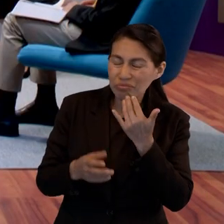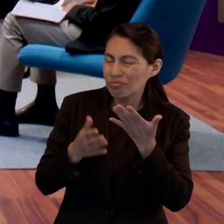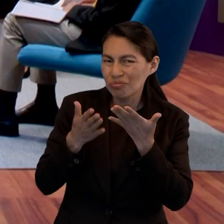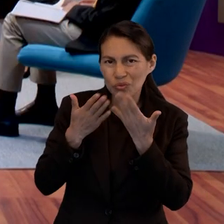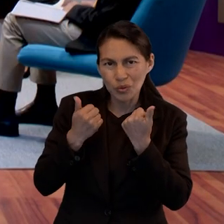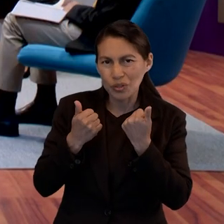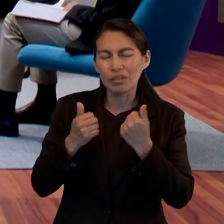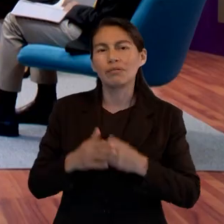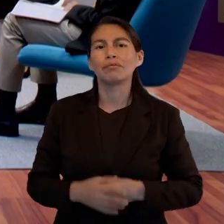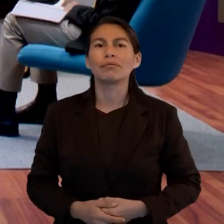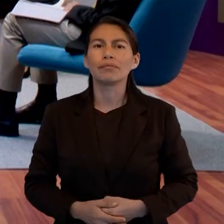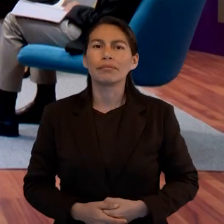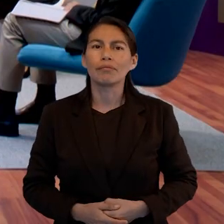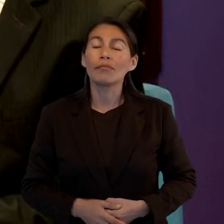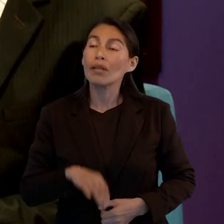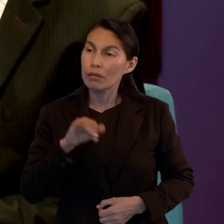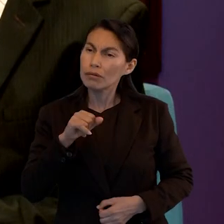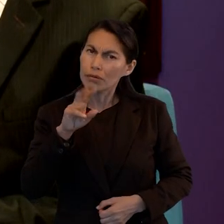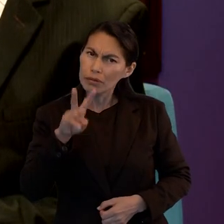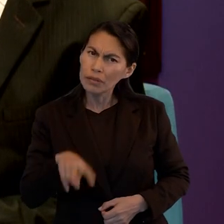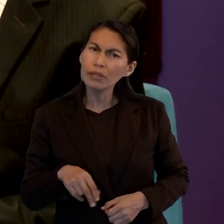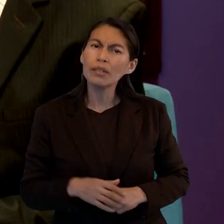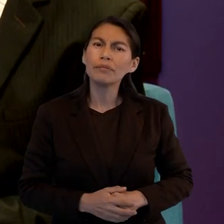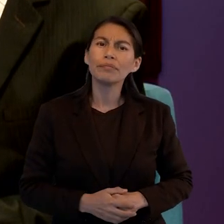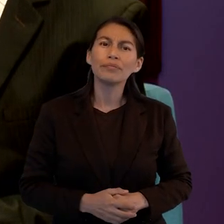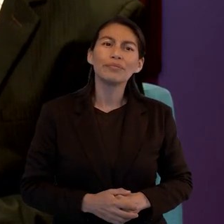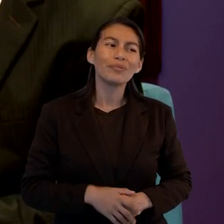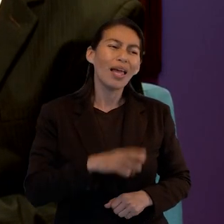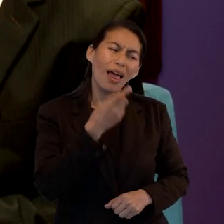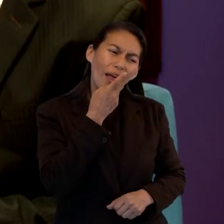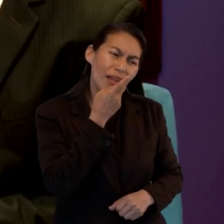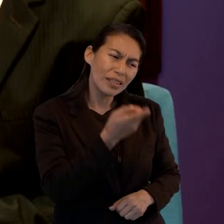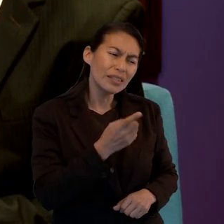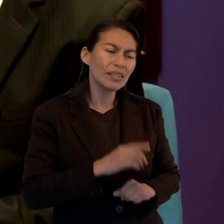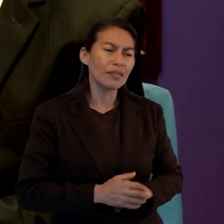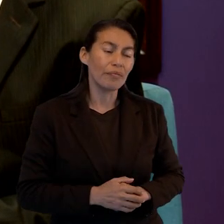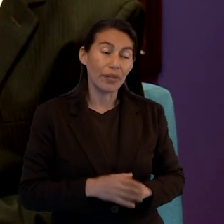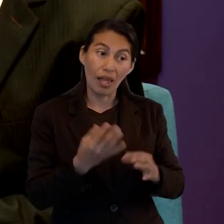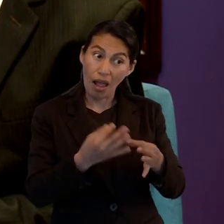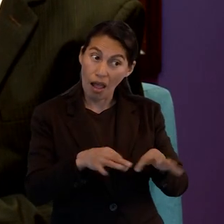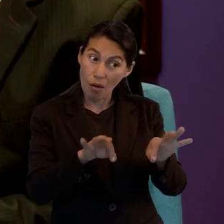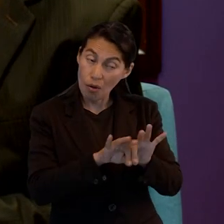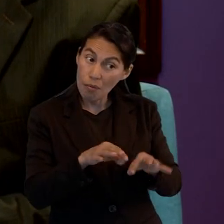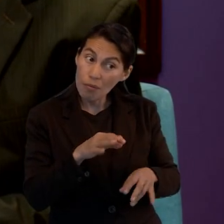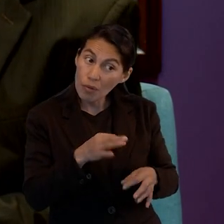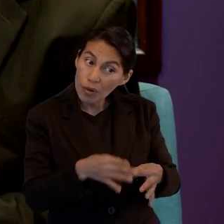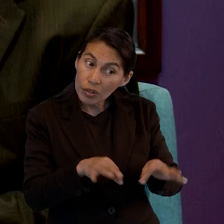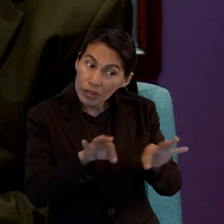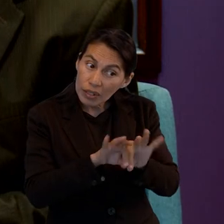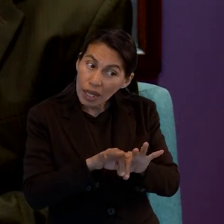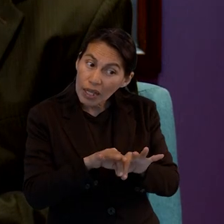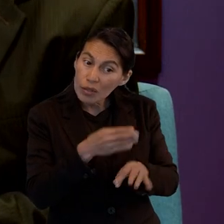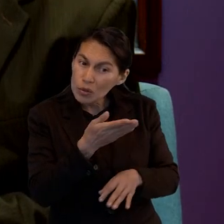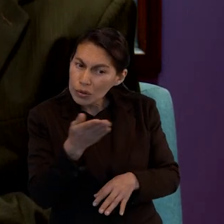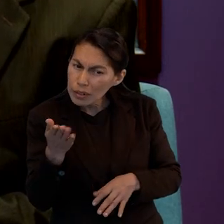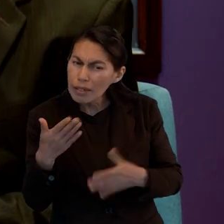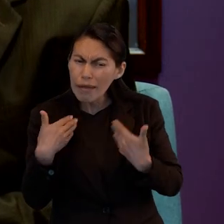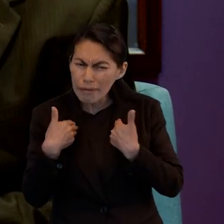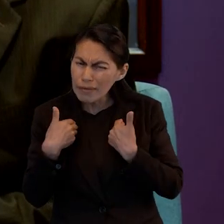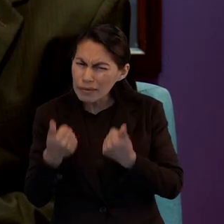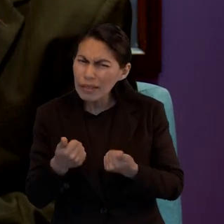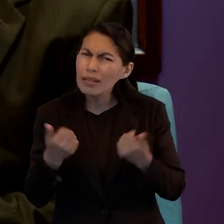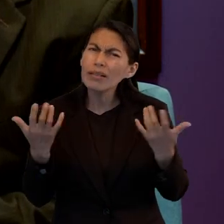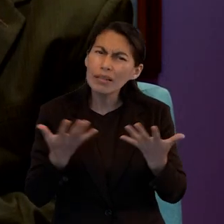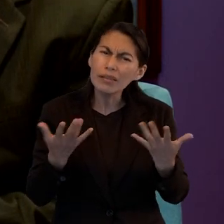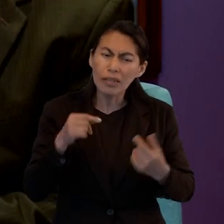Así es, Frania. Déjenme decirles además que hay otra expresión muy importante que debemos enfatizar y entender y